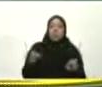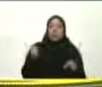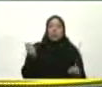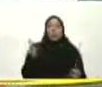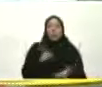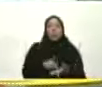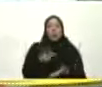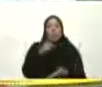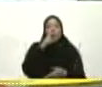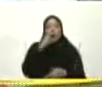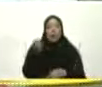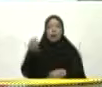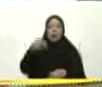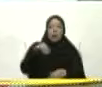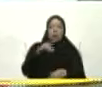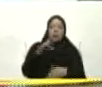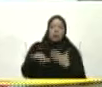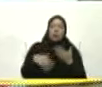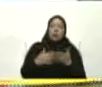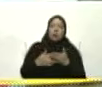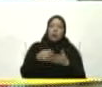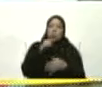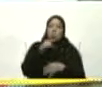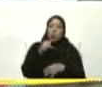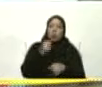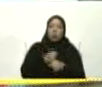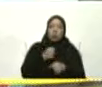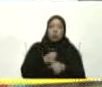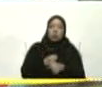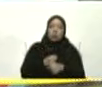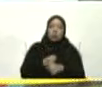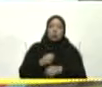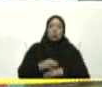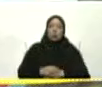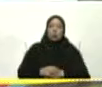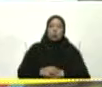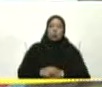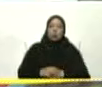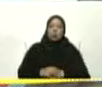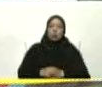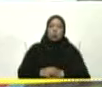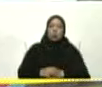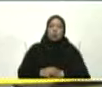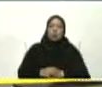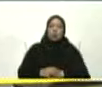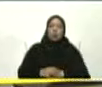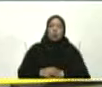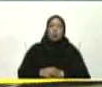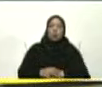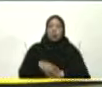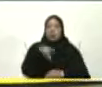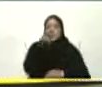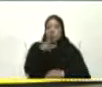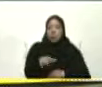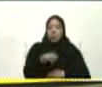muchísimo Con lo que tenemos Que en momentos Ha sido muy poco Ahora con la